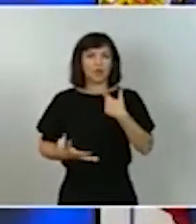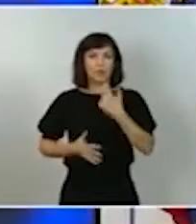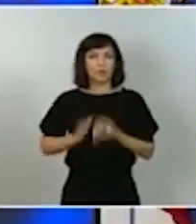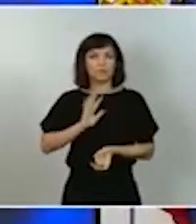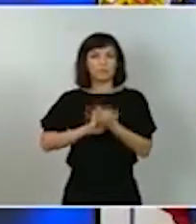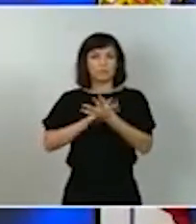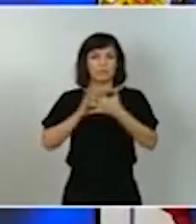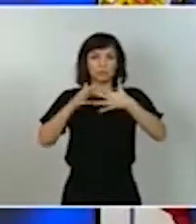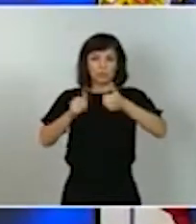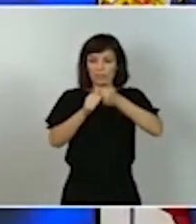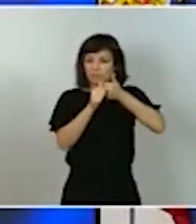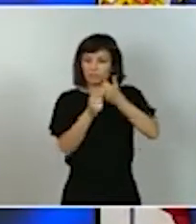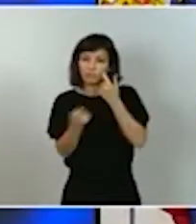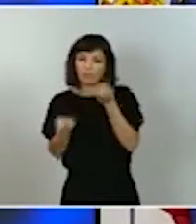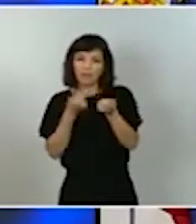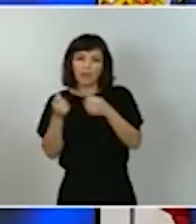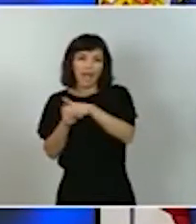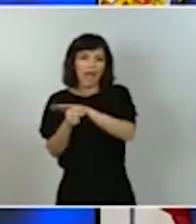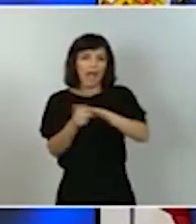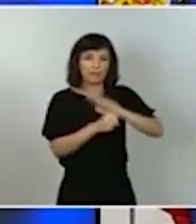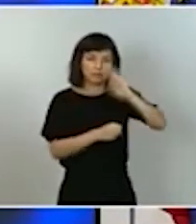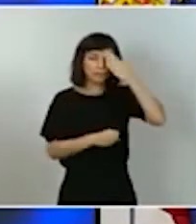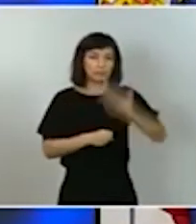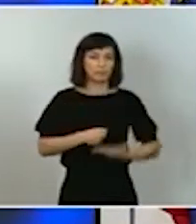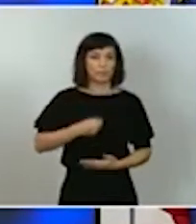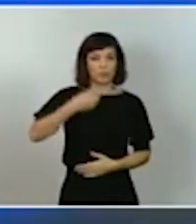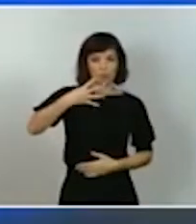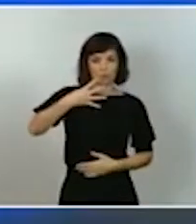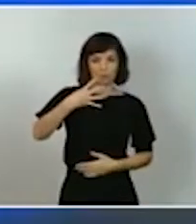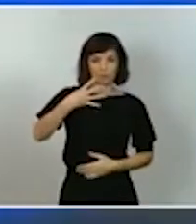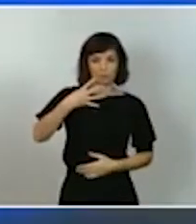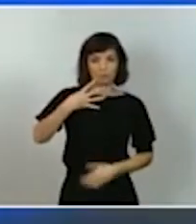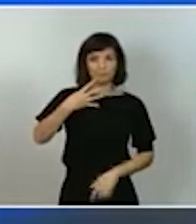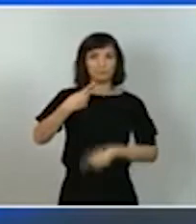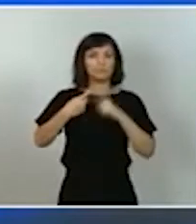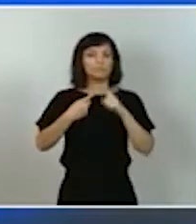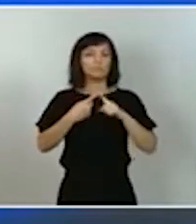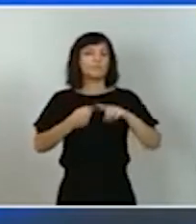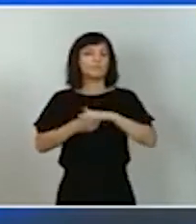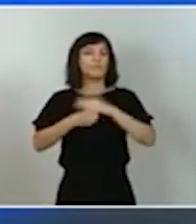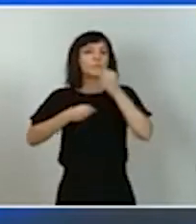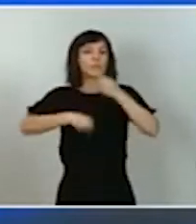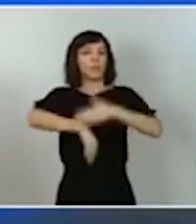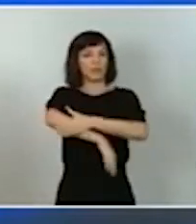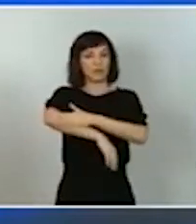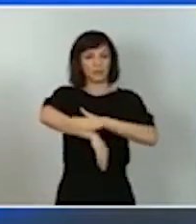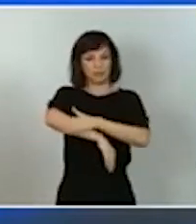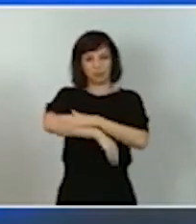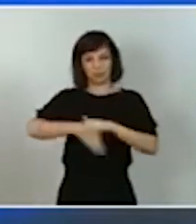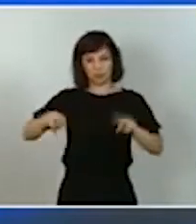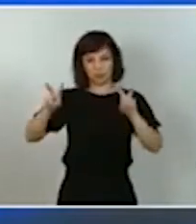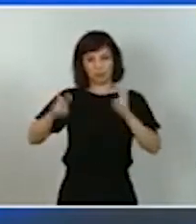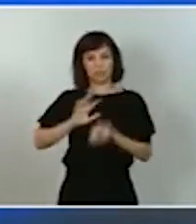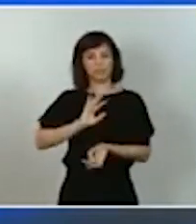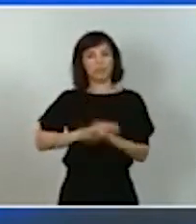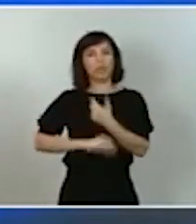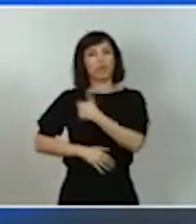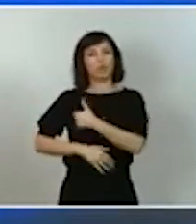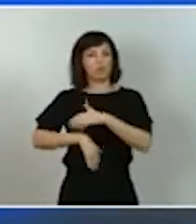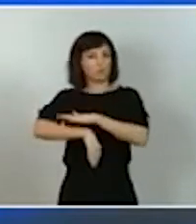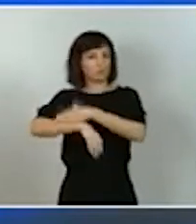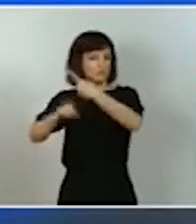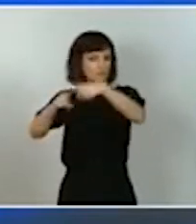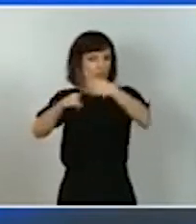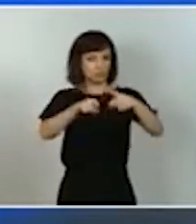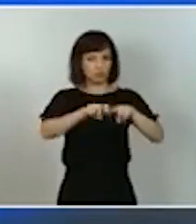en cuatro ámbitos fundamentales en primer lugar en el ámbito del buen gobierno se creará una comisión interministerial para la recuperación